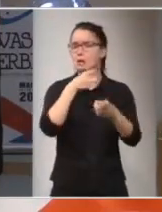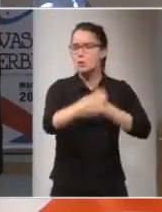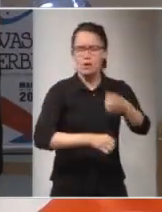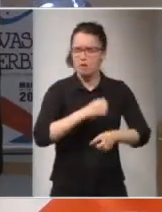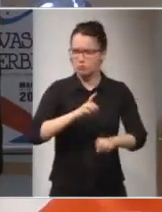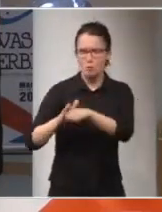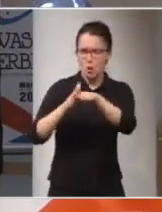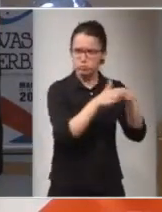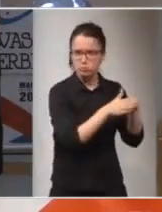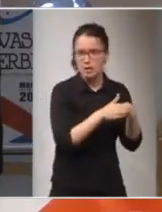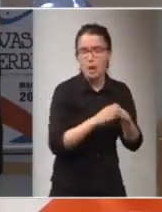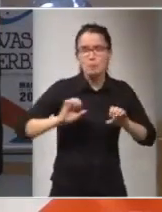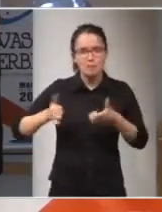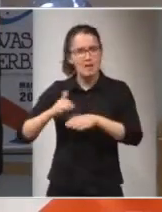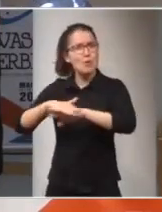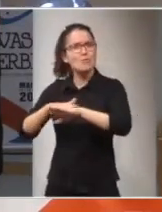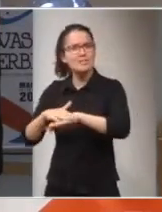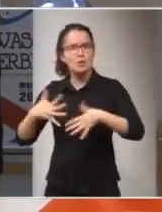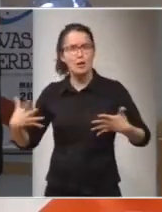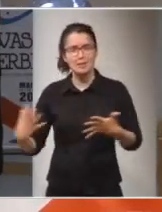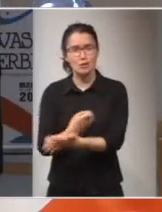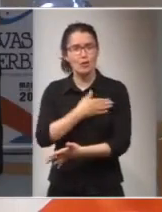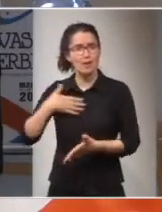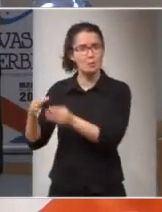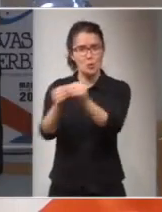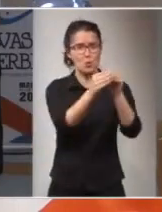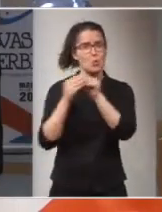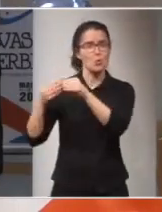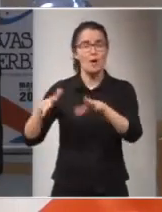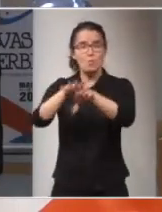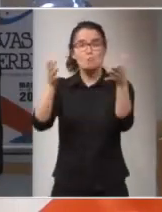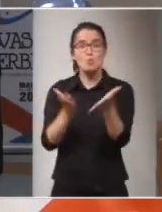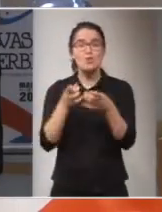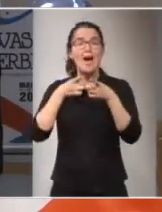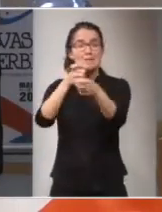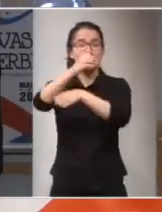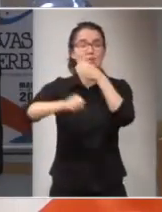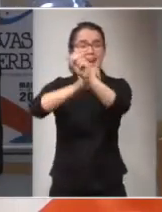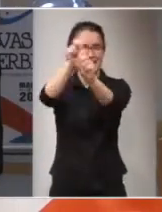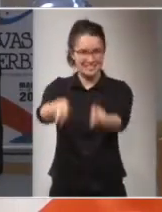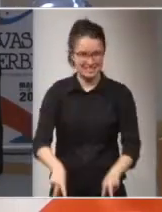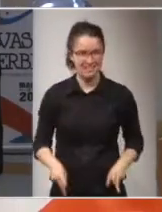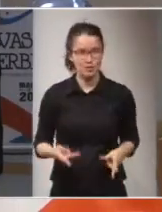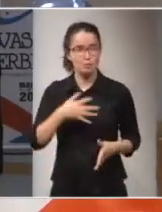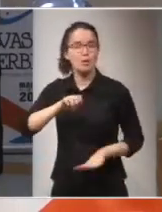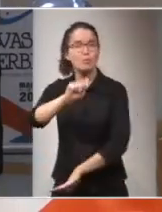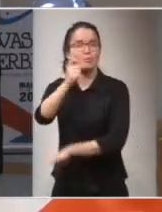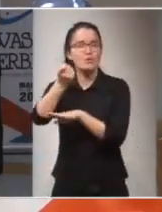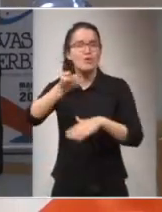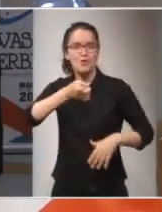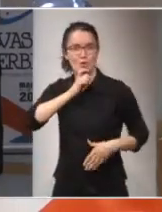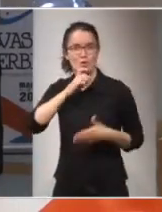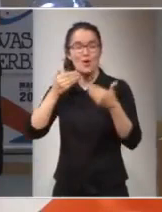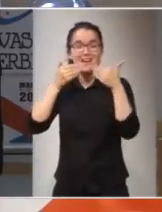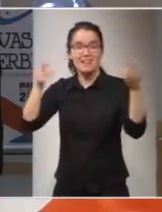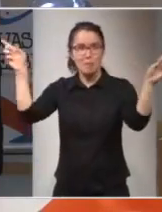partiendo de de algo que todos queremos en conjunto que es un mundo libre de armas nucleares y que eso lo podemos lograr a través del